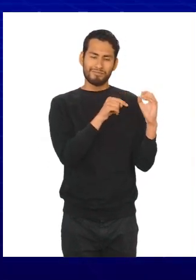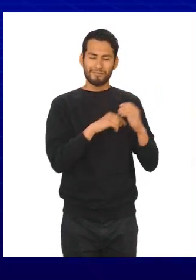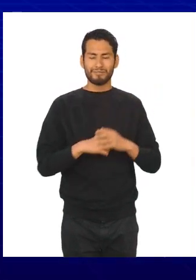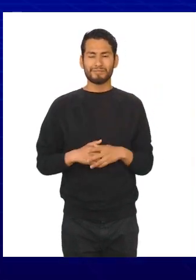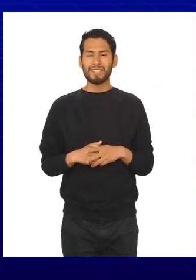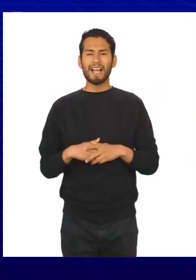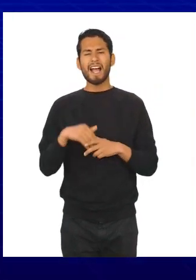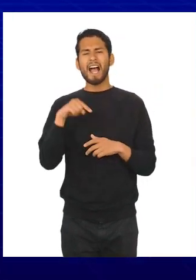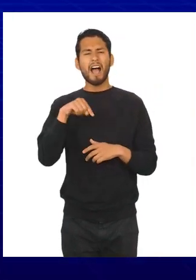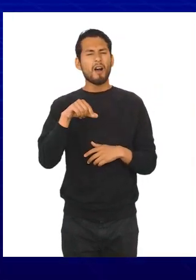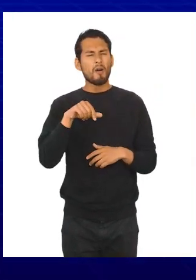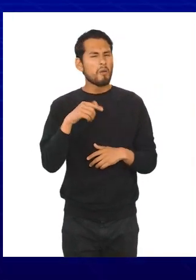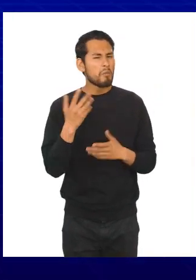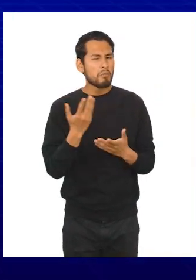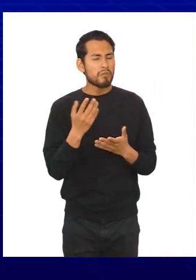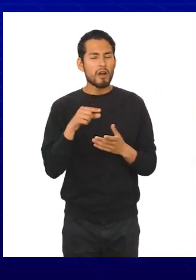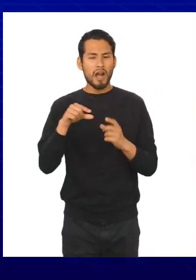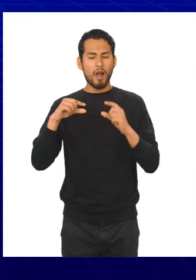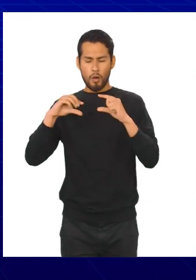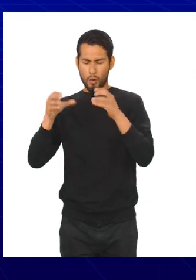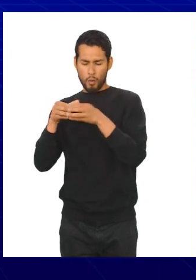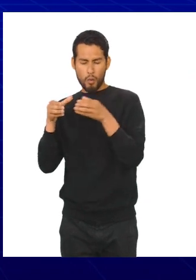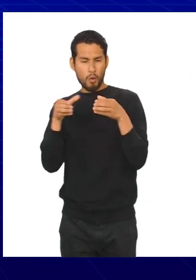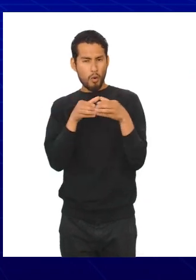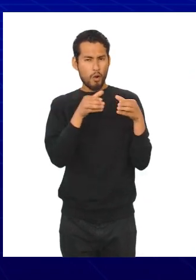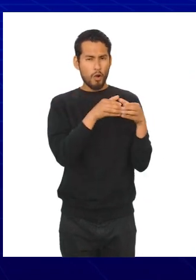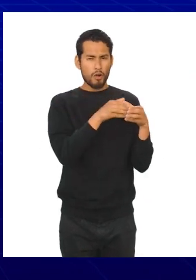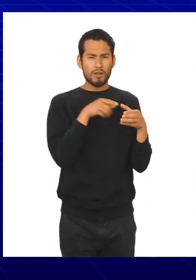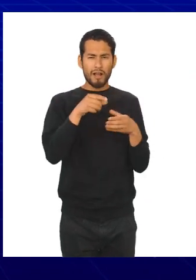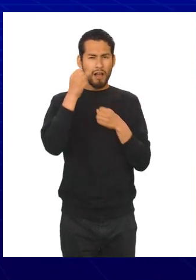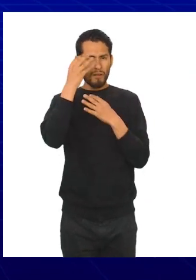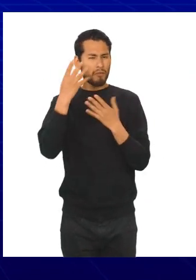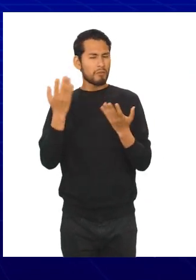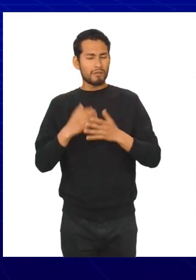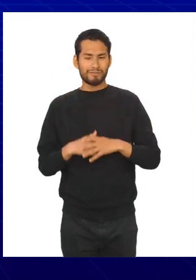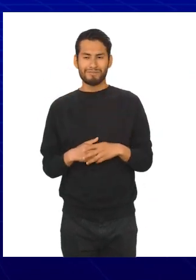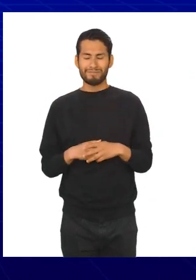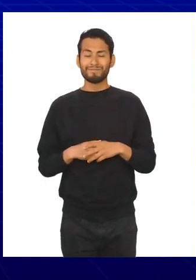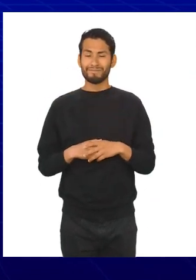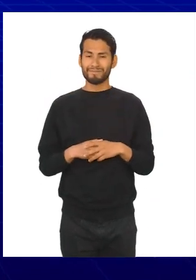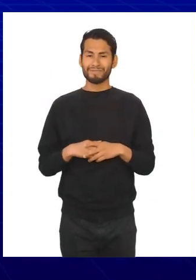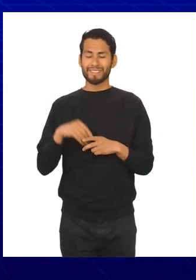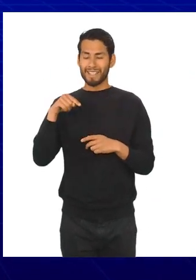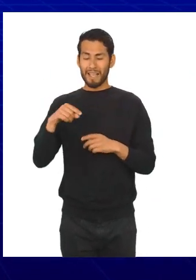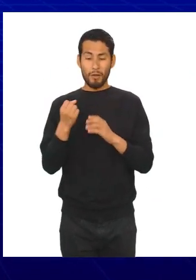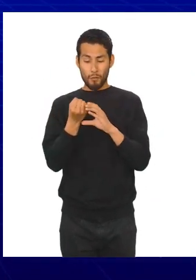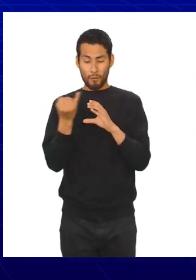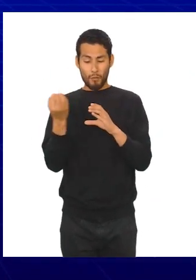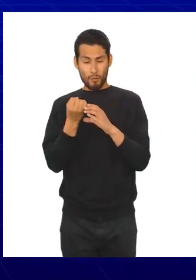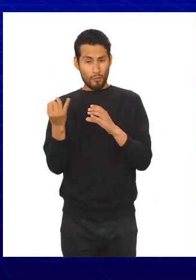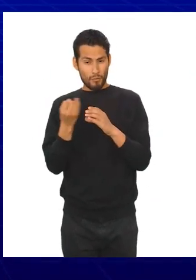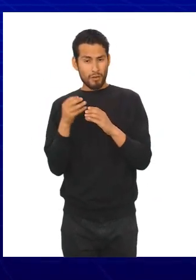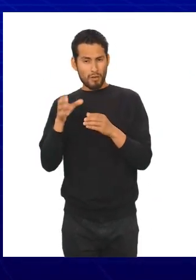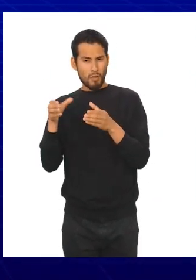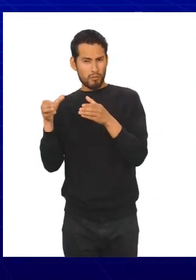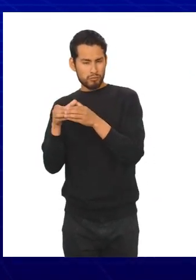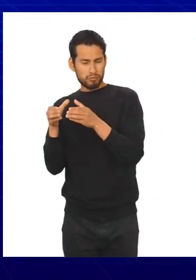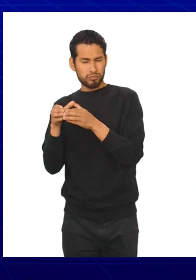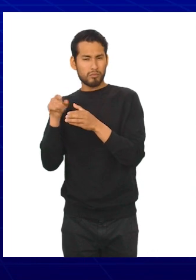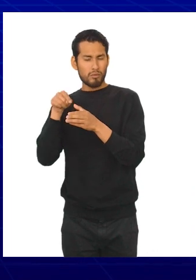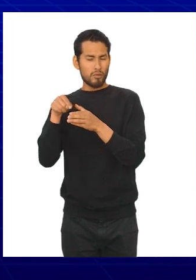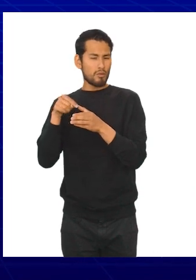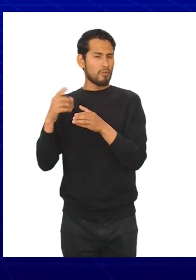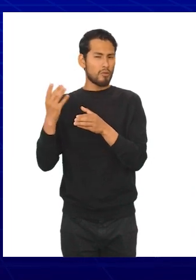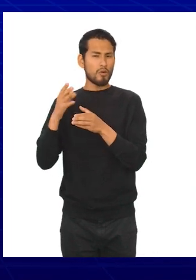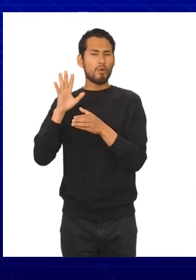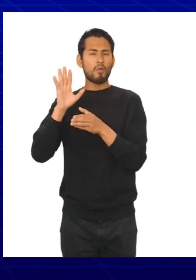Llegado a este punto, hablaremos sobre los datos agrupados. Son como lo indica su nombre, una cantidad dada de datos que puede